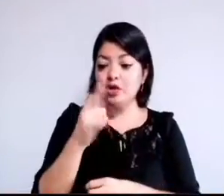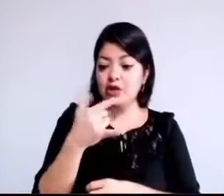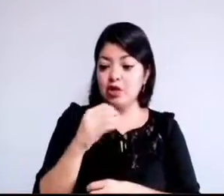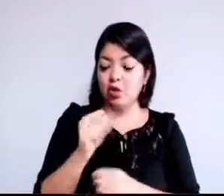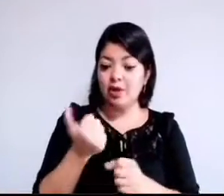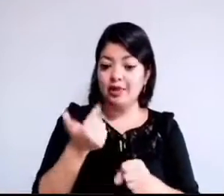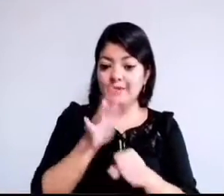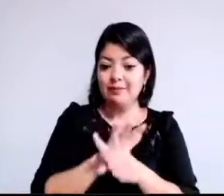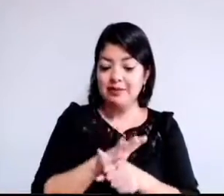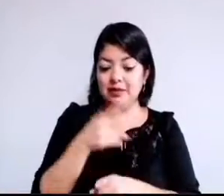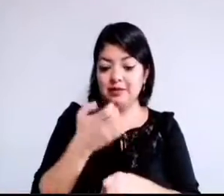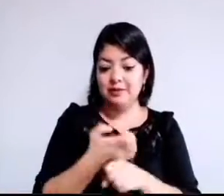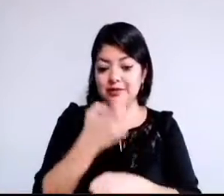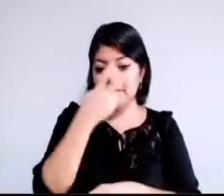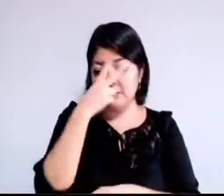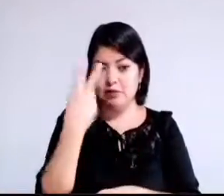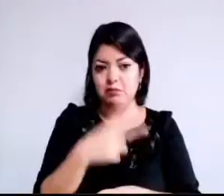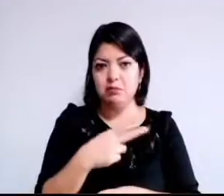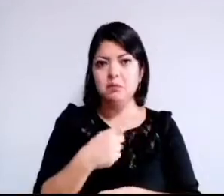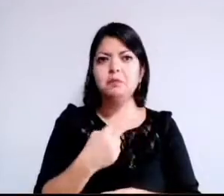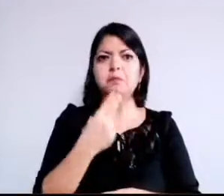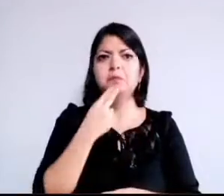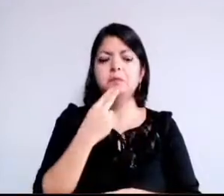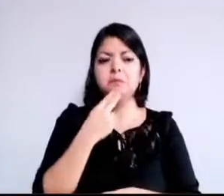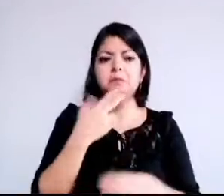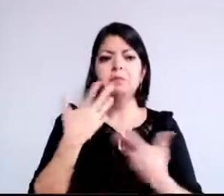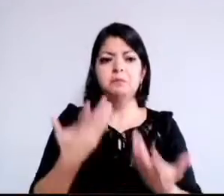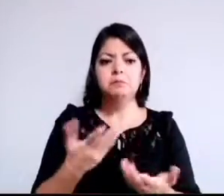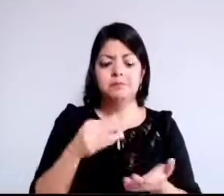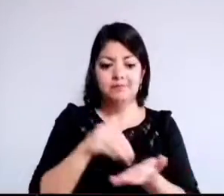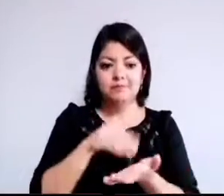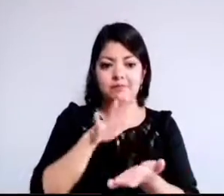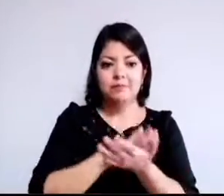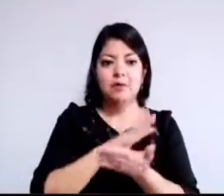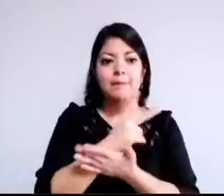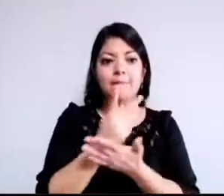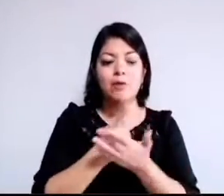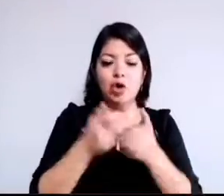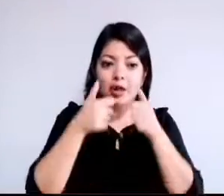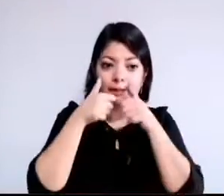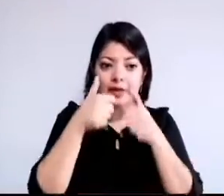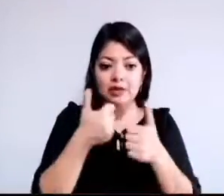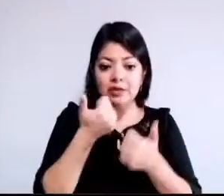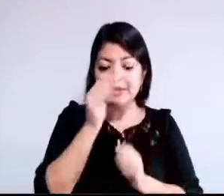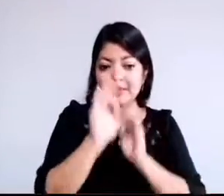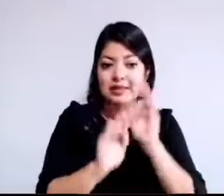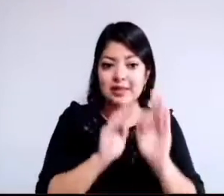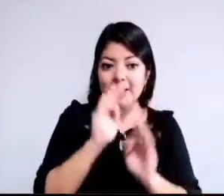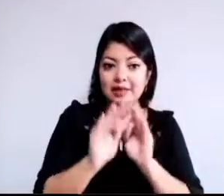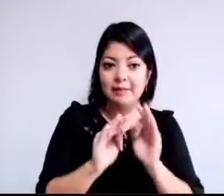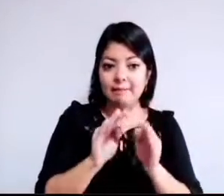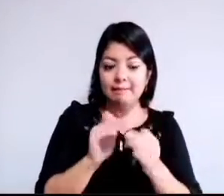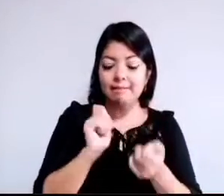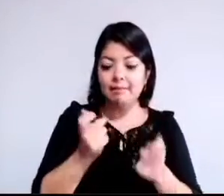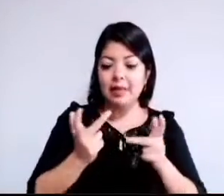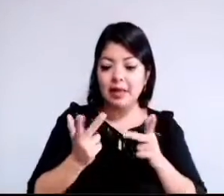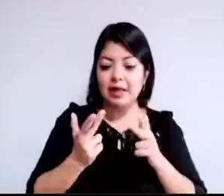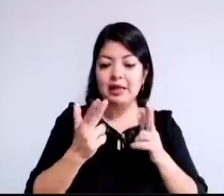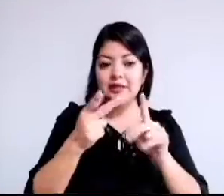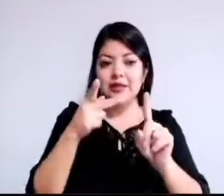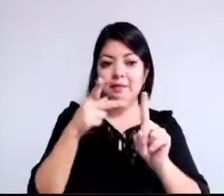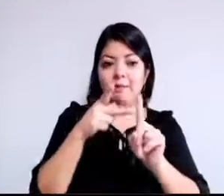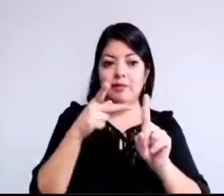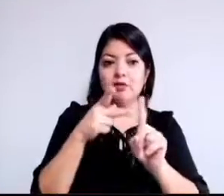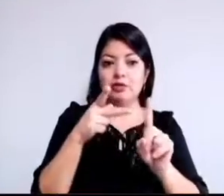de México con la finalidad de establecer el programa de atención y tratamiento del cáncer de próstata.